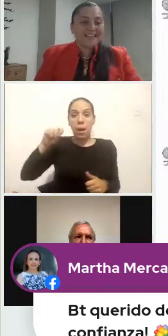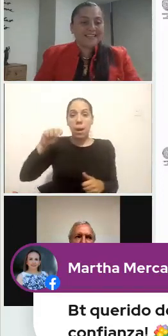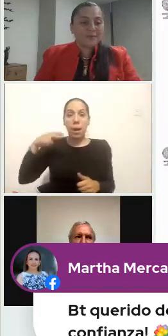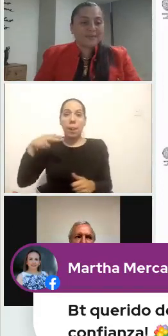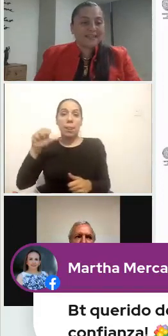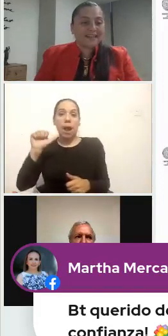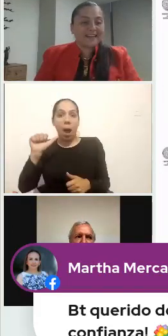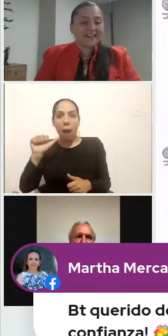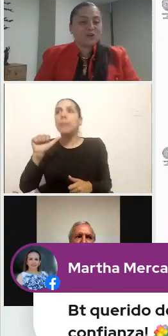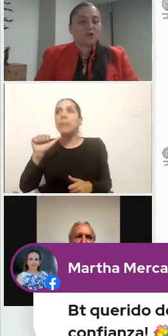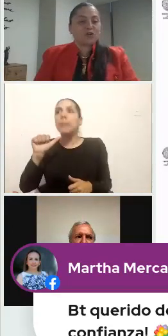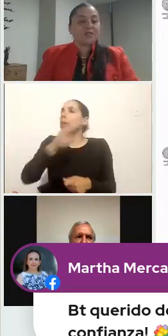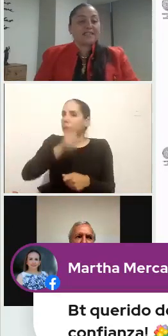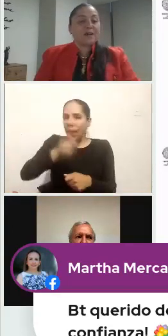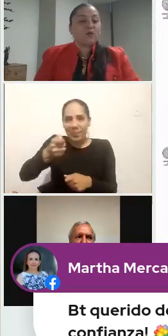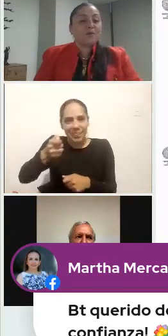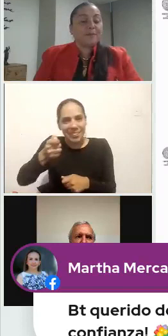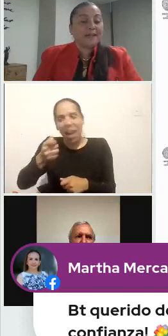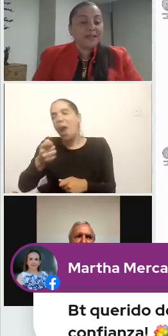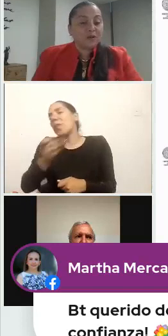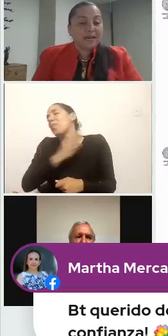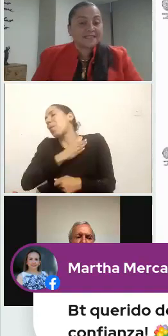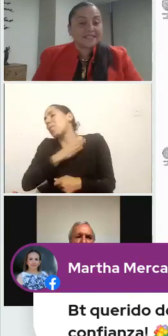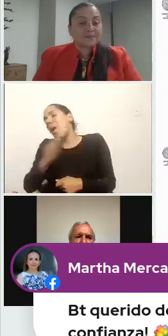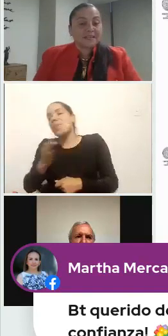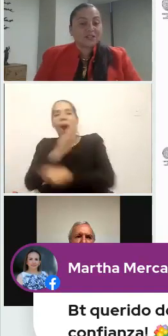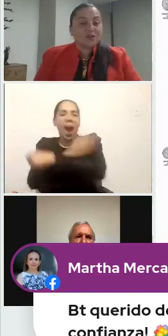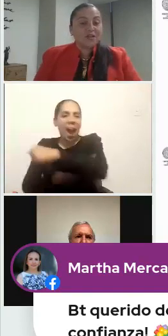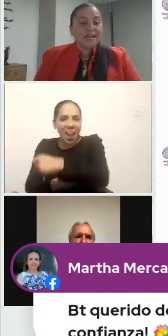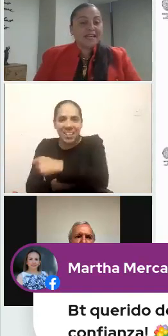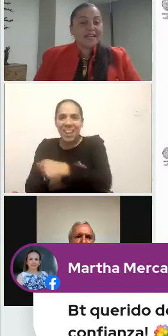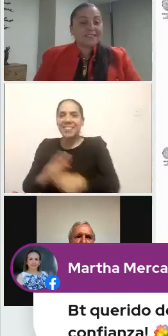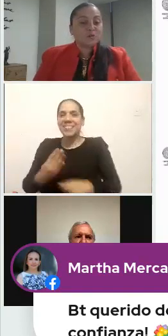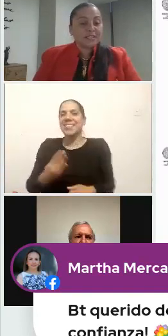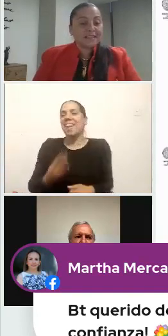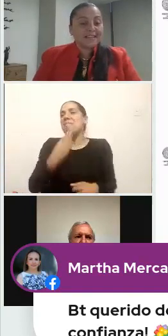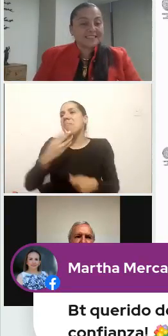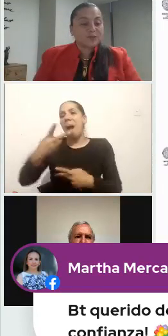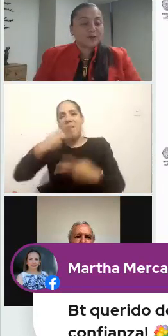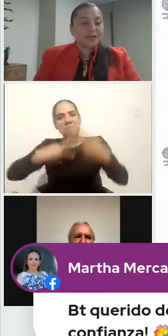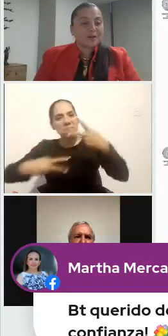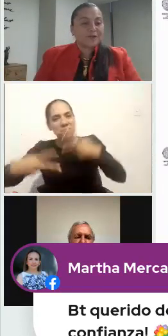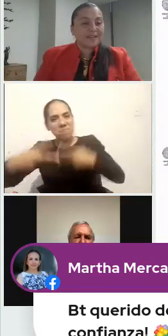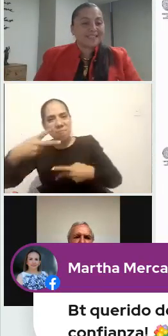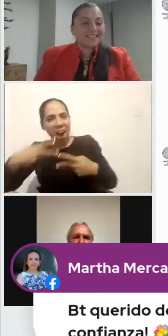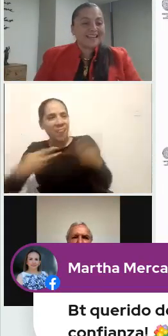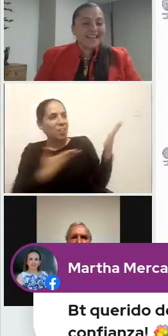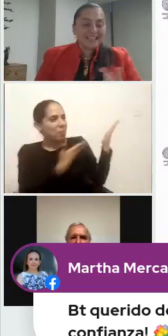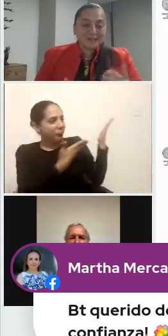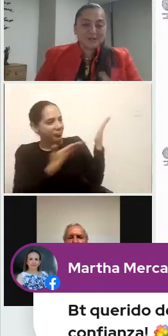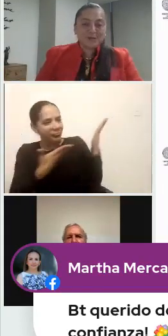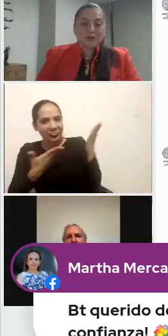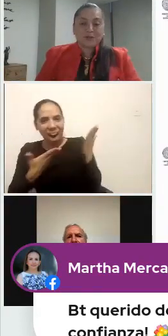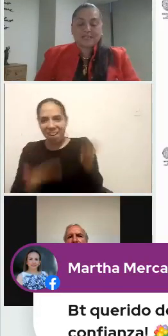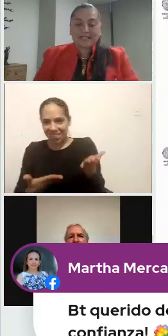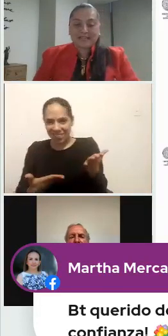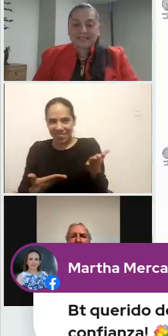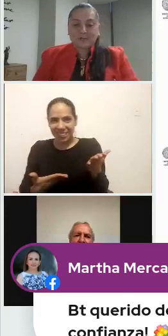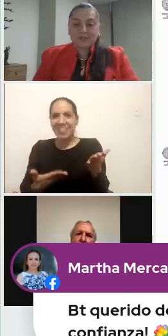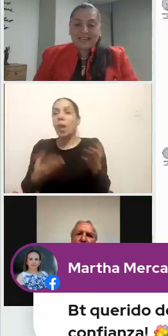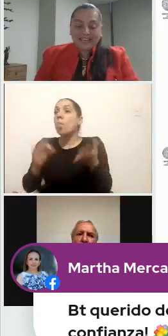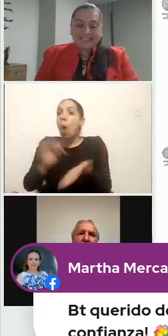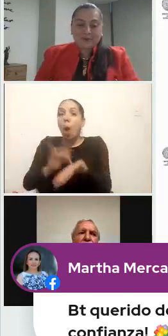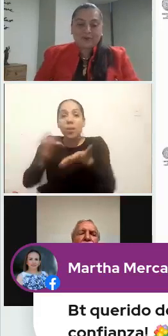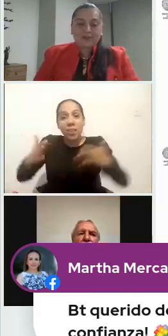le dice, buena tarde, querido doctor. Sea muy bienvenido a este espacio que es de usted. Gracias por la confianza. Asimismo, bueno, pues,